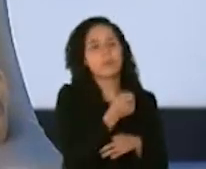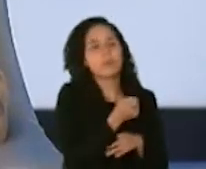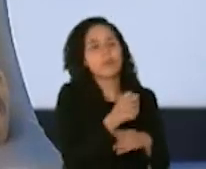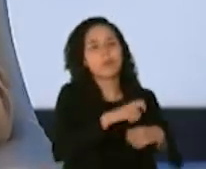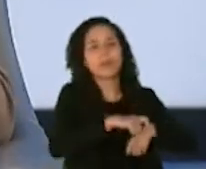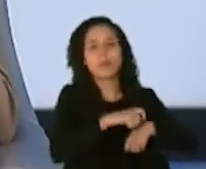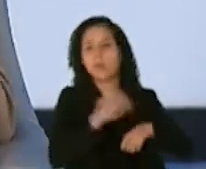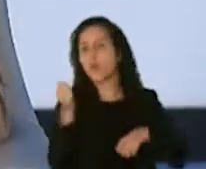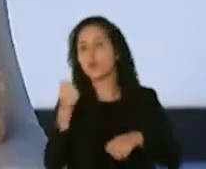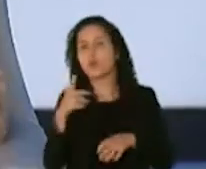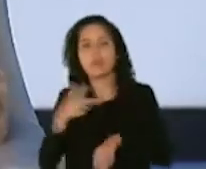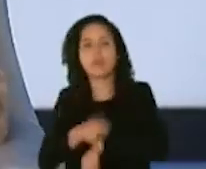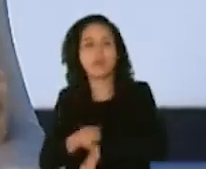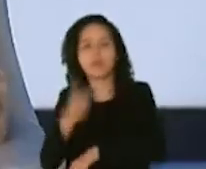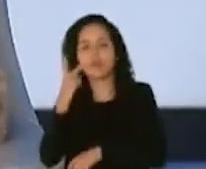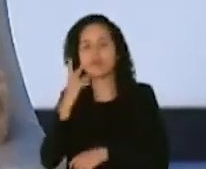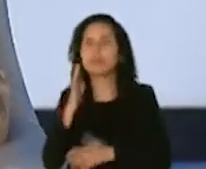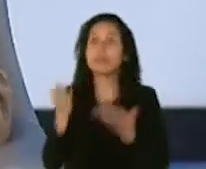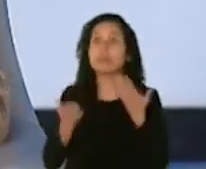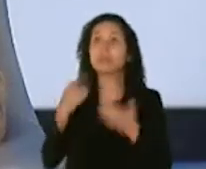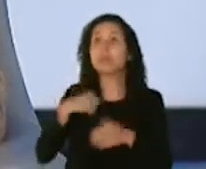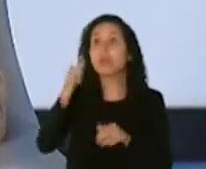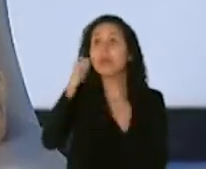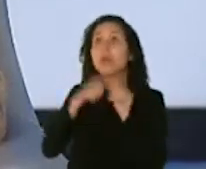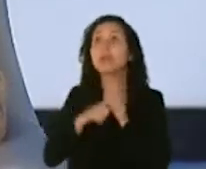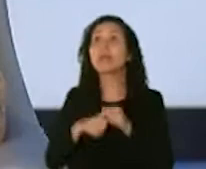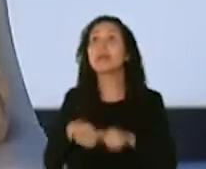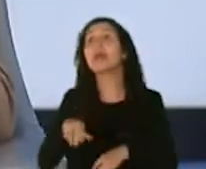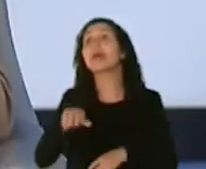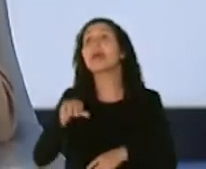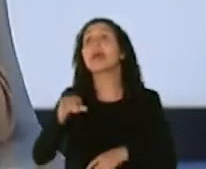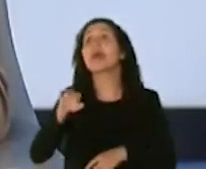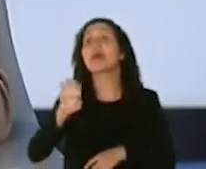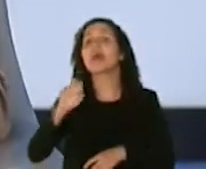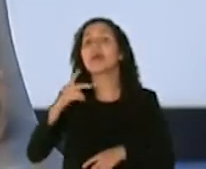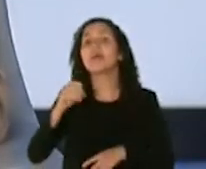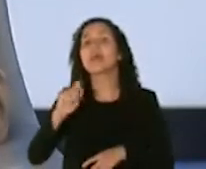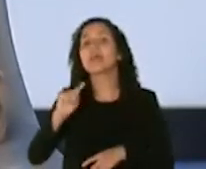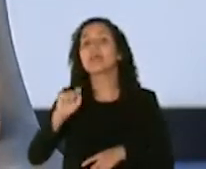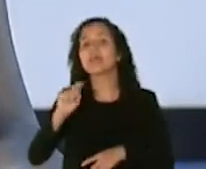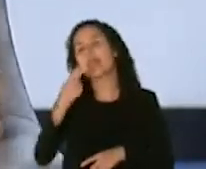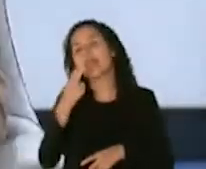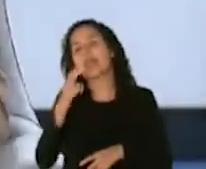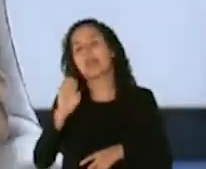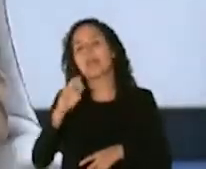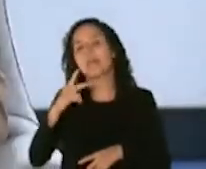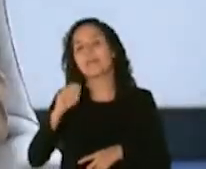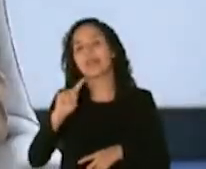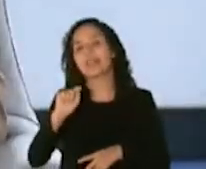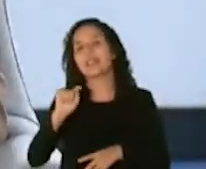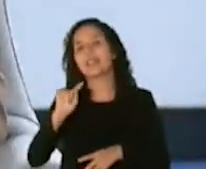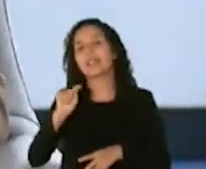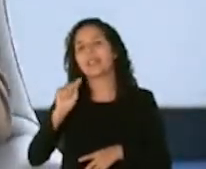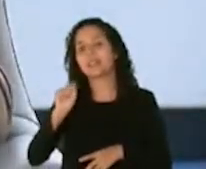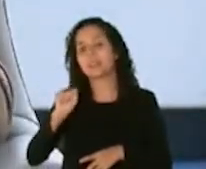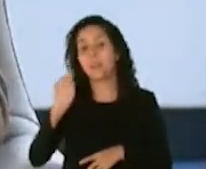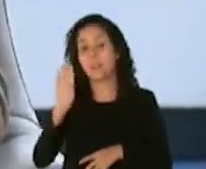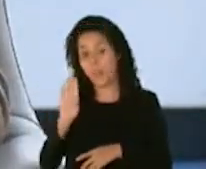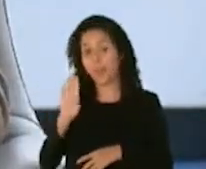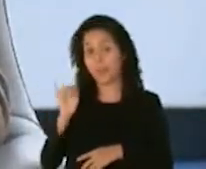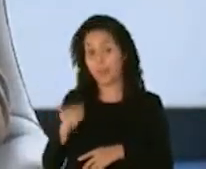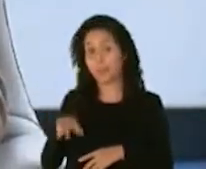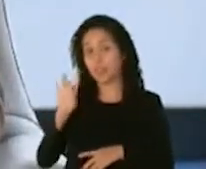visto en otras vacunas quizá la más cercana que yo recuerdo en mi mente ahora es hepatitis B que tiene una inmunogenicidad o una protección de más del 85%